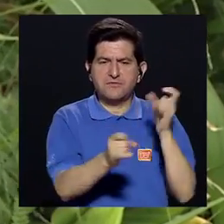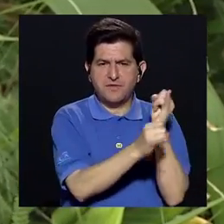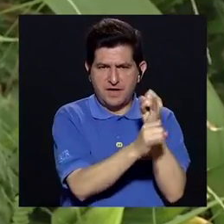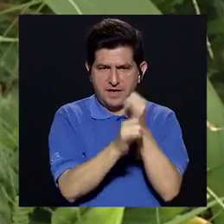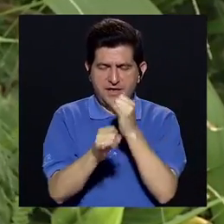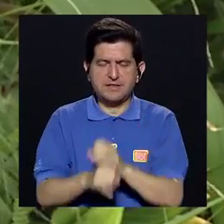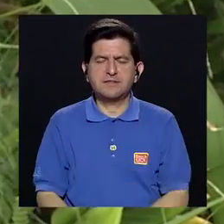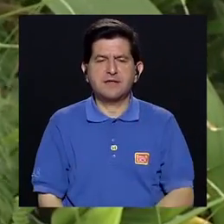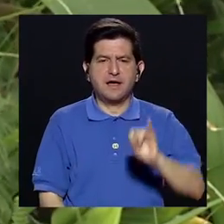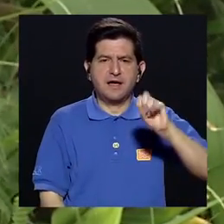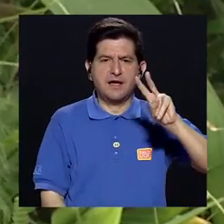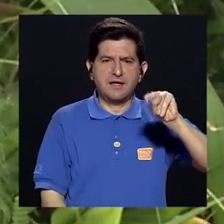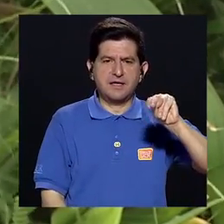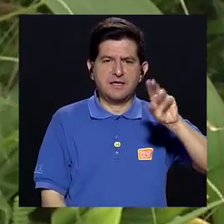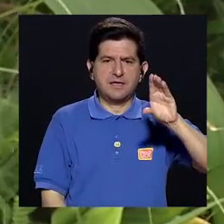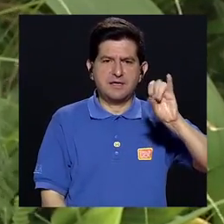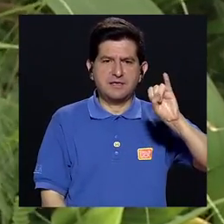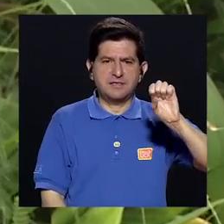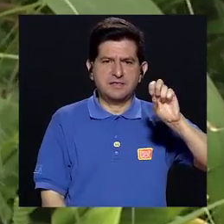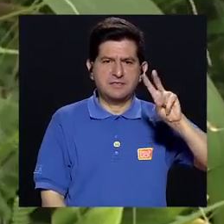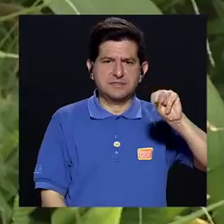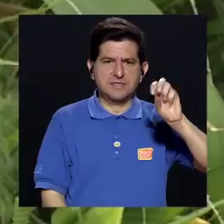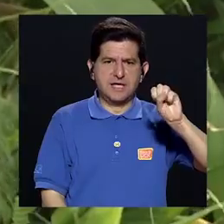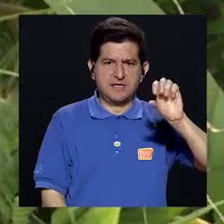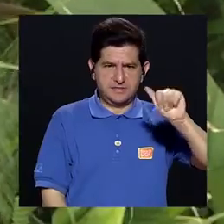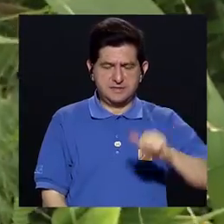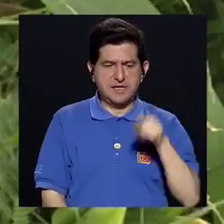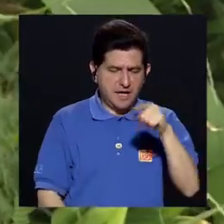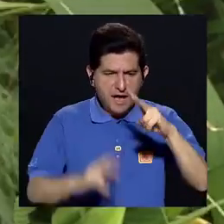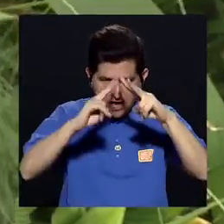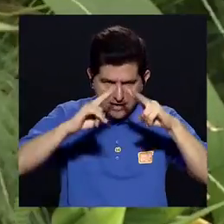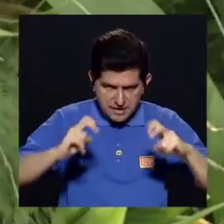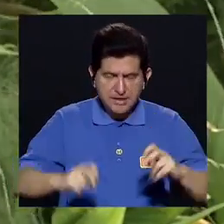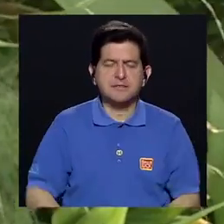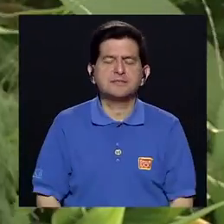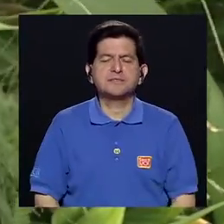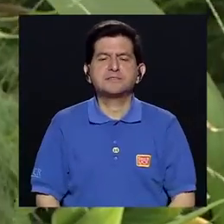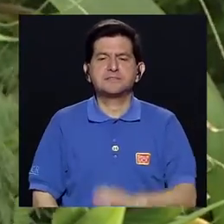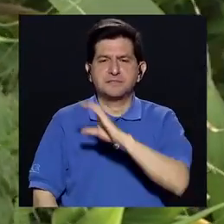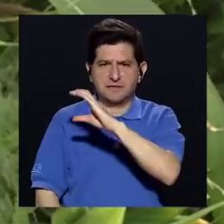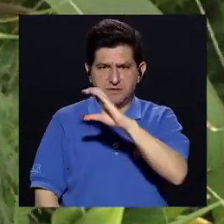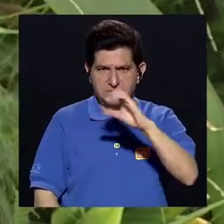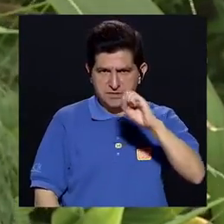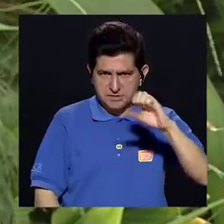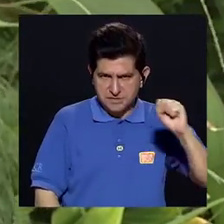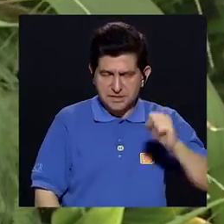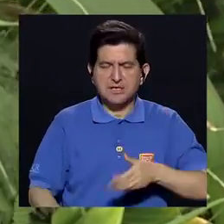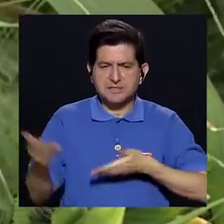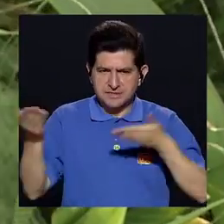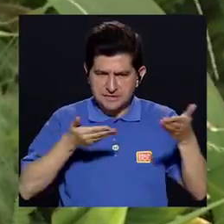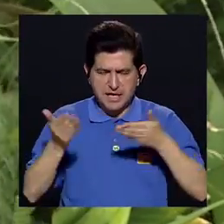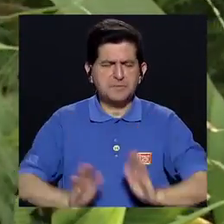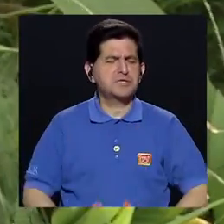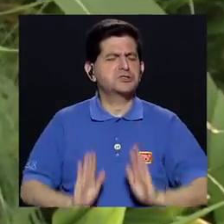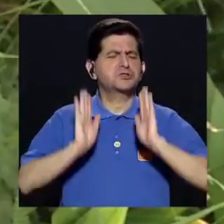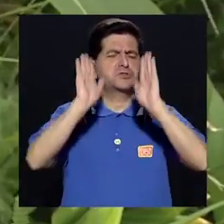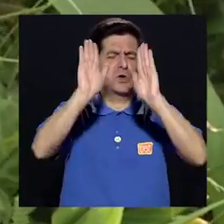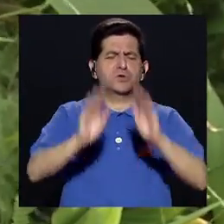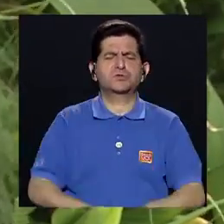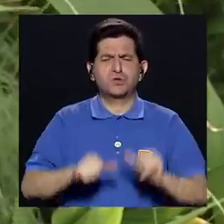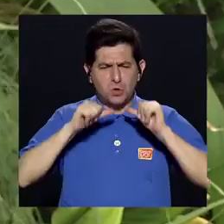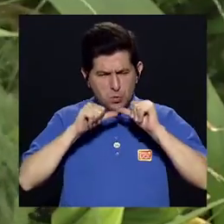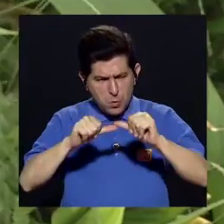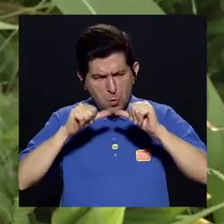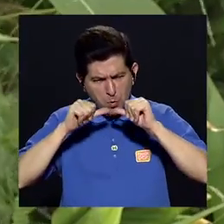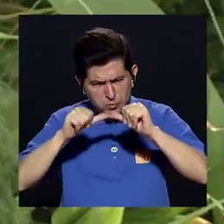Incienza Que es la que nos trabaja Lo de los resultados Los cultivos La caja Que da los servicios En una forma Increíble Con una